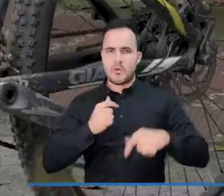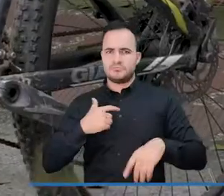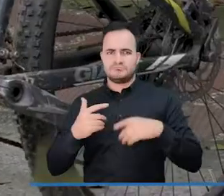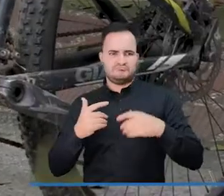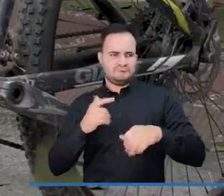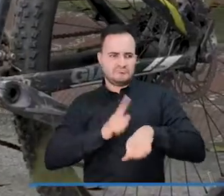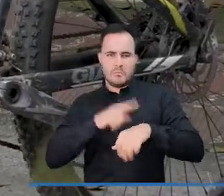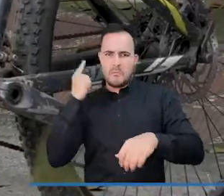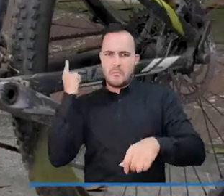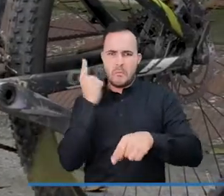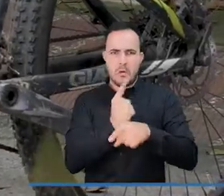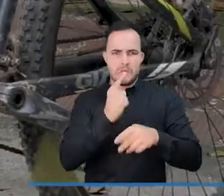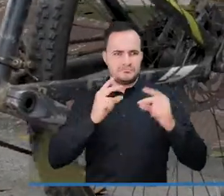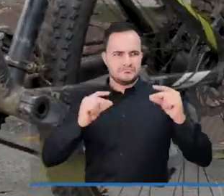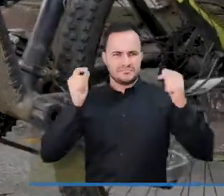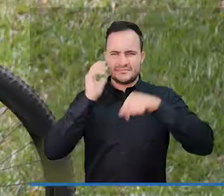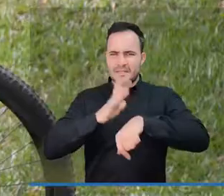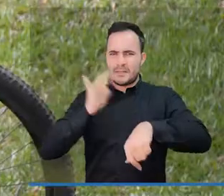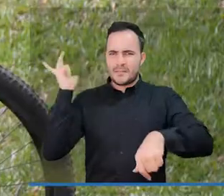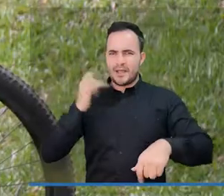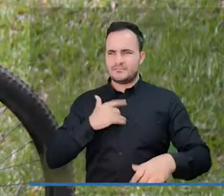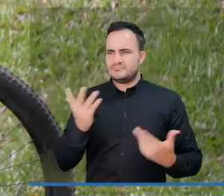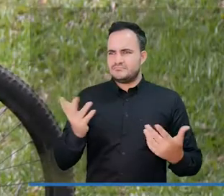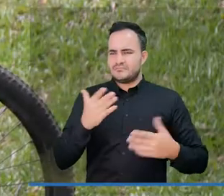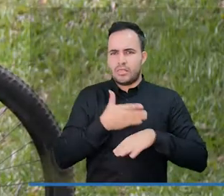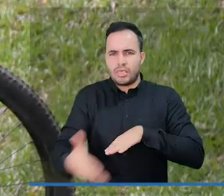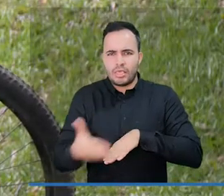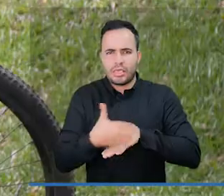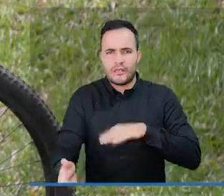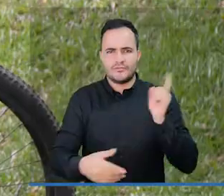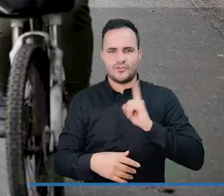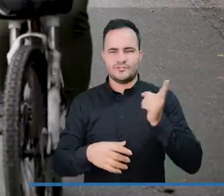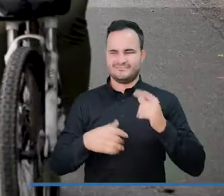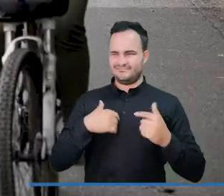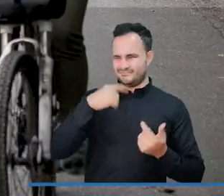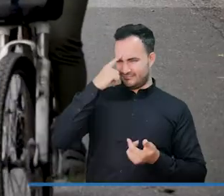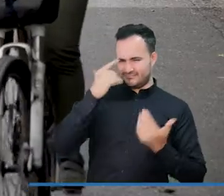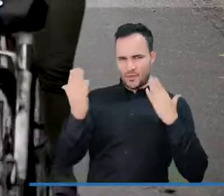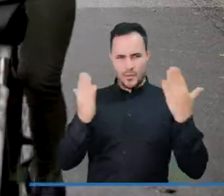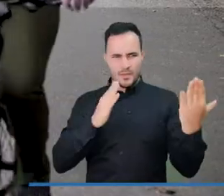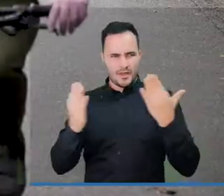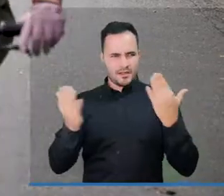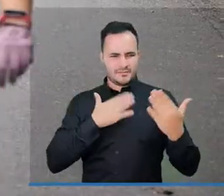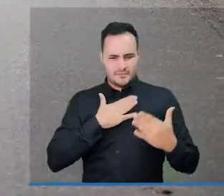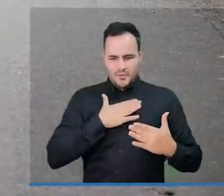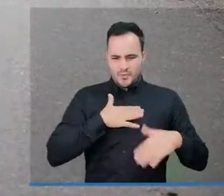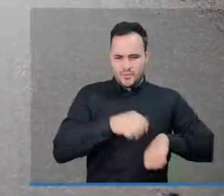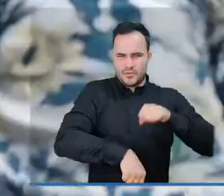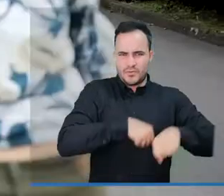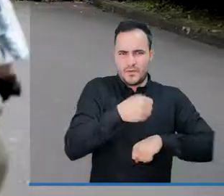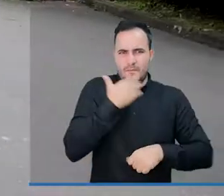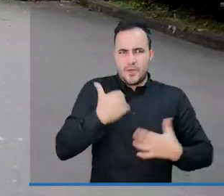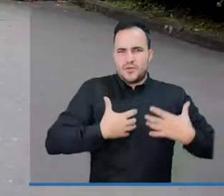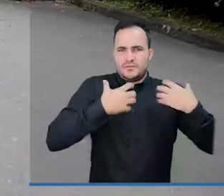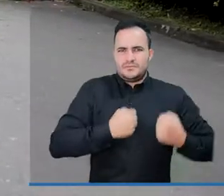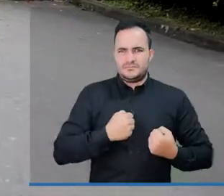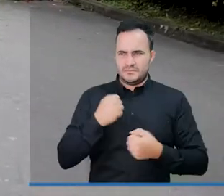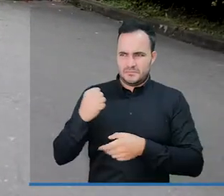lograba llegar a las partes mucho más rápido, me sentía inclusive más segura ir como en mi medio de transporte.